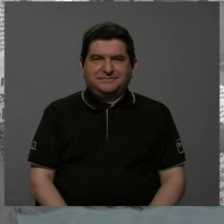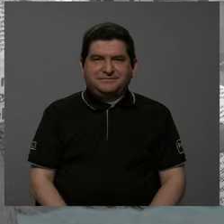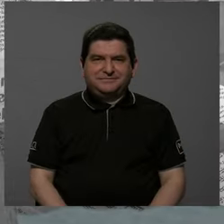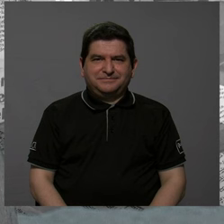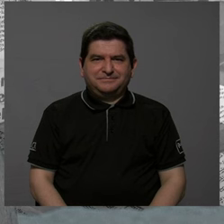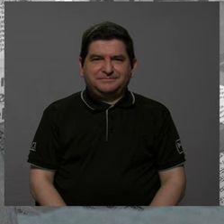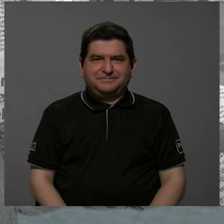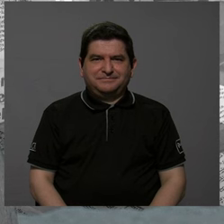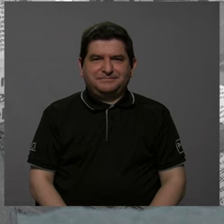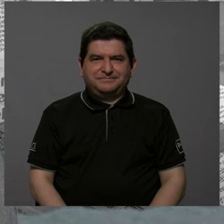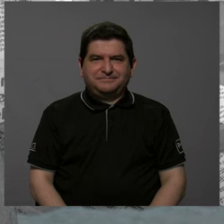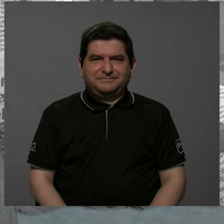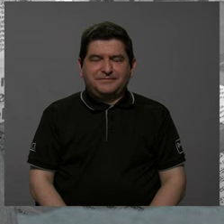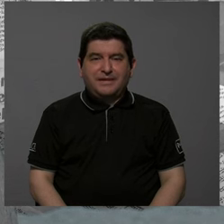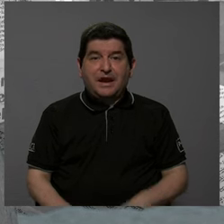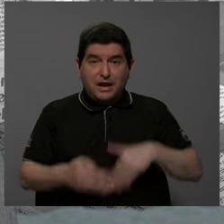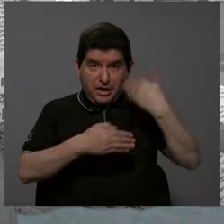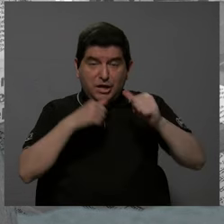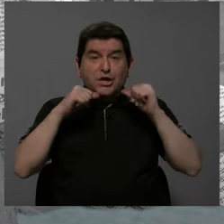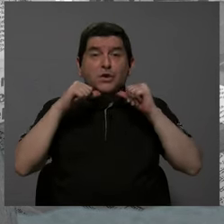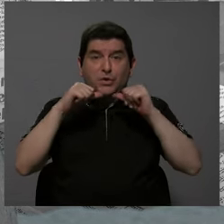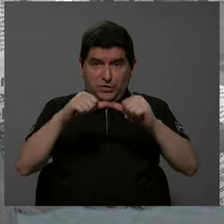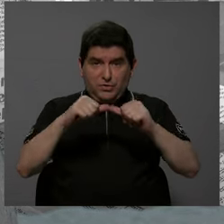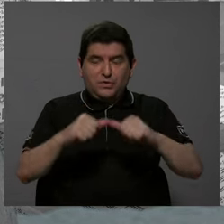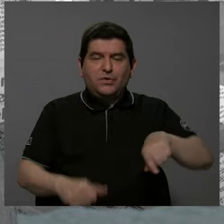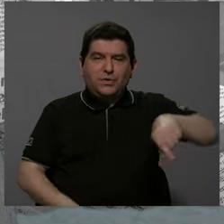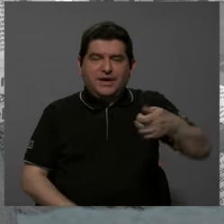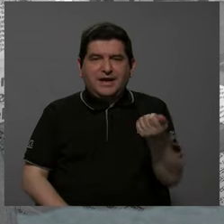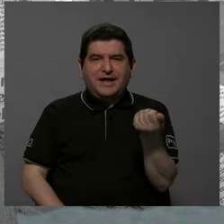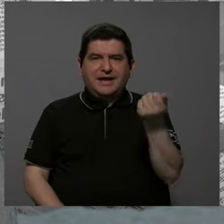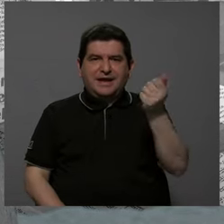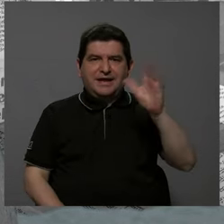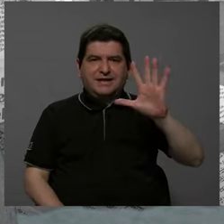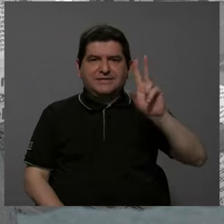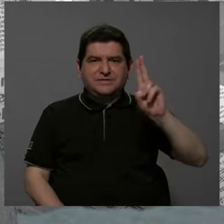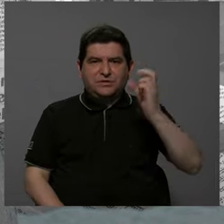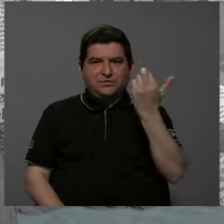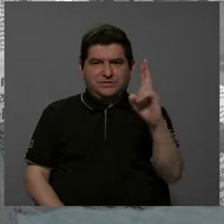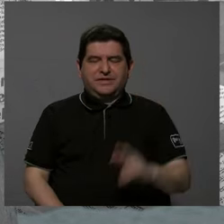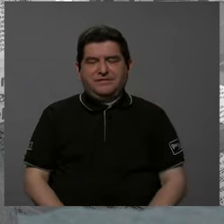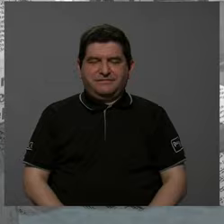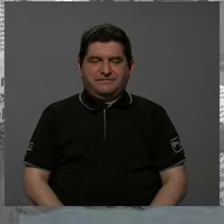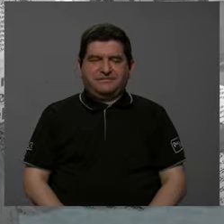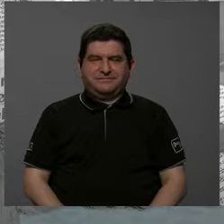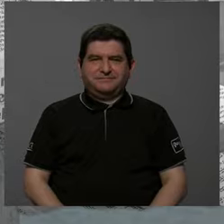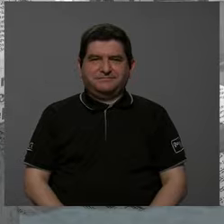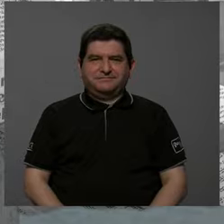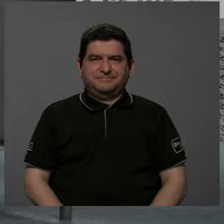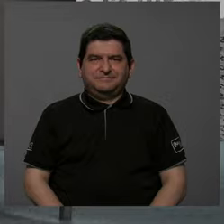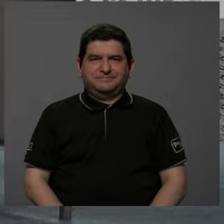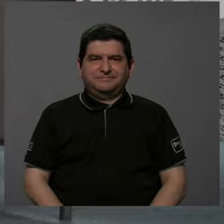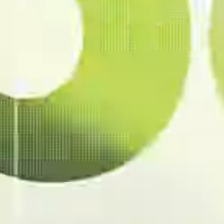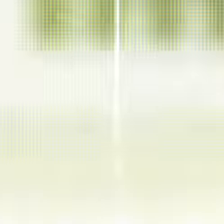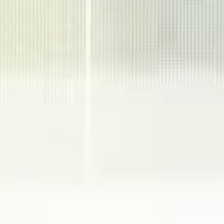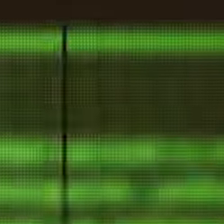invitarlos para que continúen aquí por Canal 15 UCR, y enseguida estamos de regreso con ustedes.